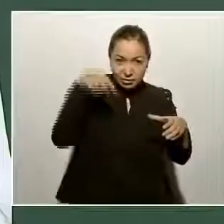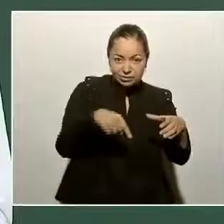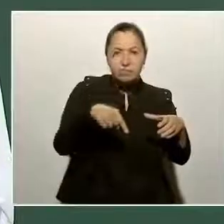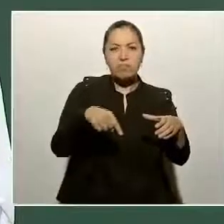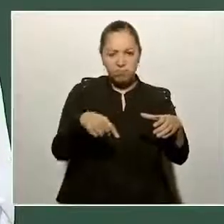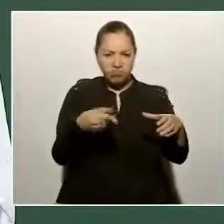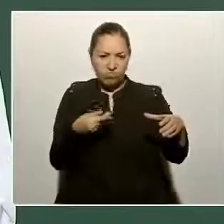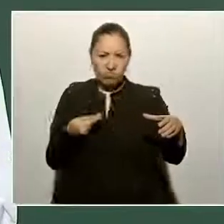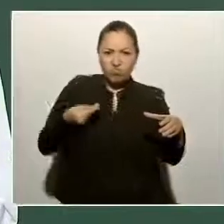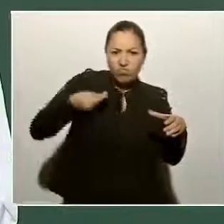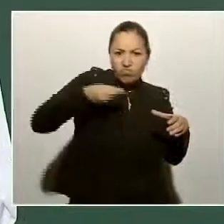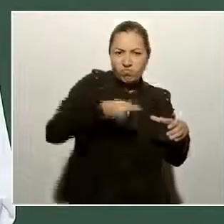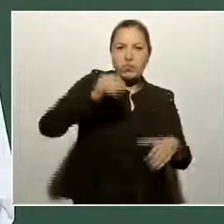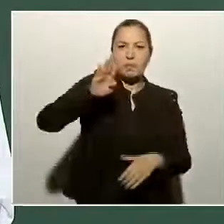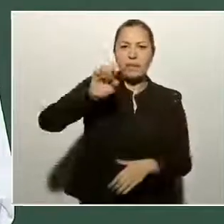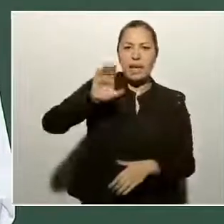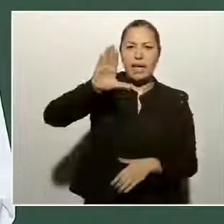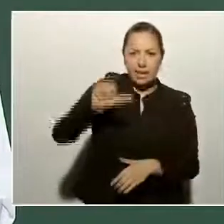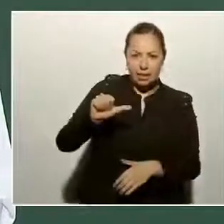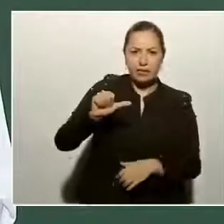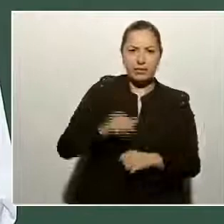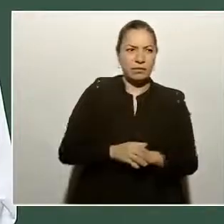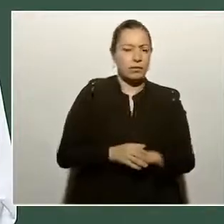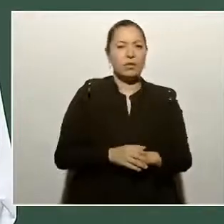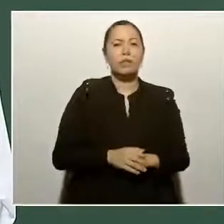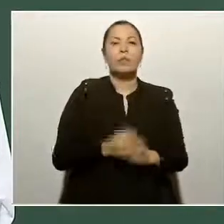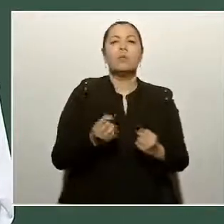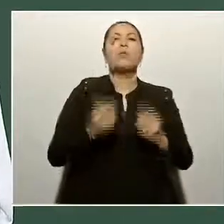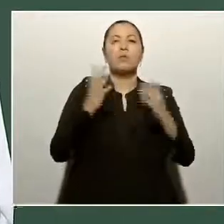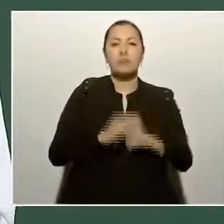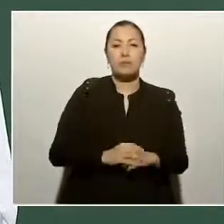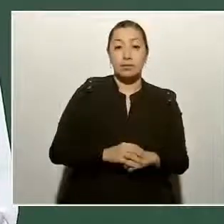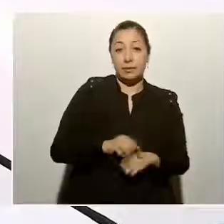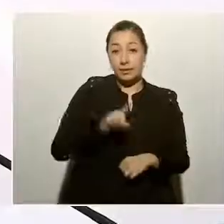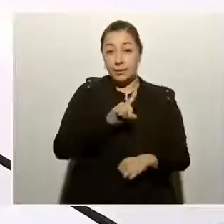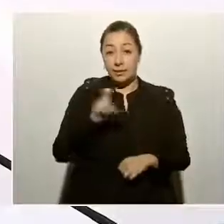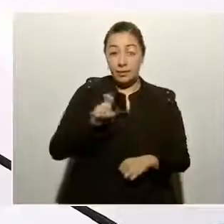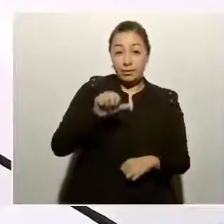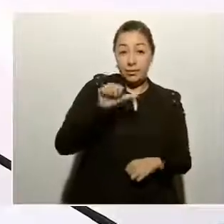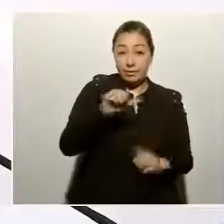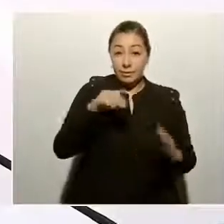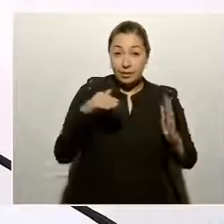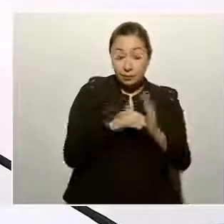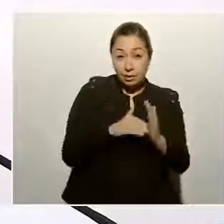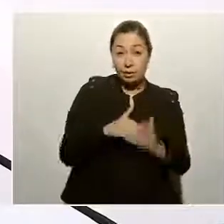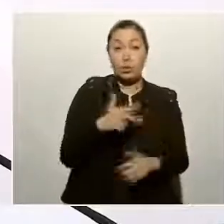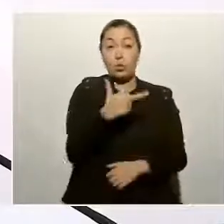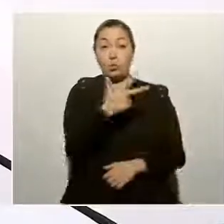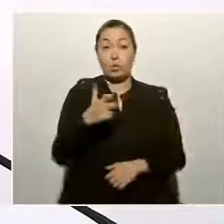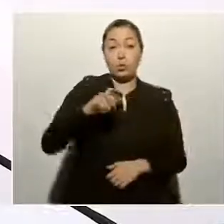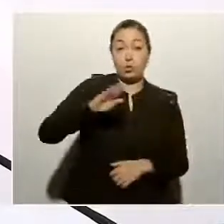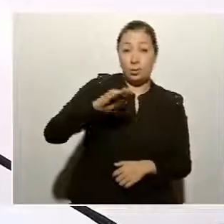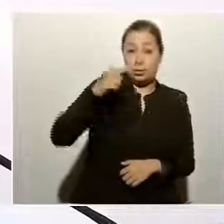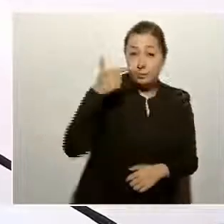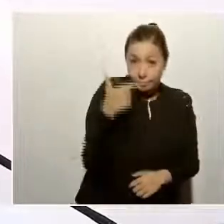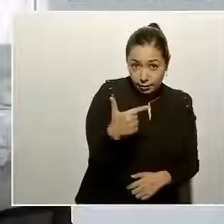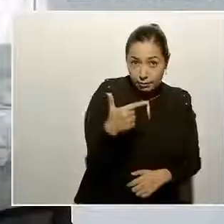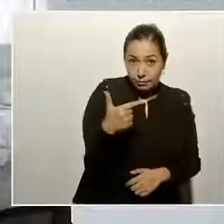reciben beca. Son 116.897.